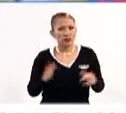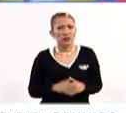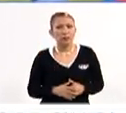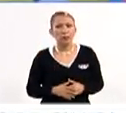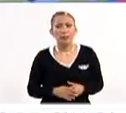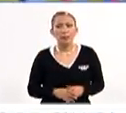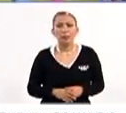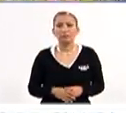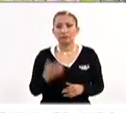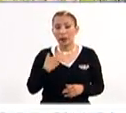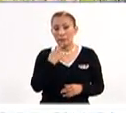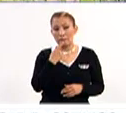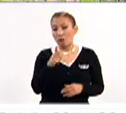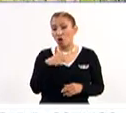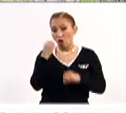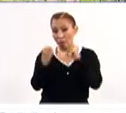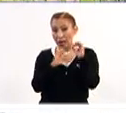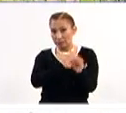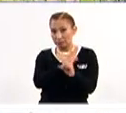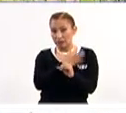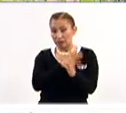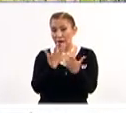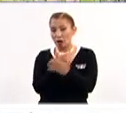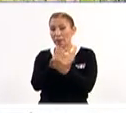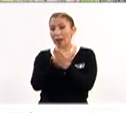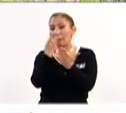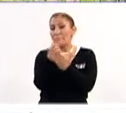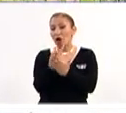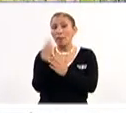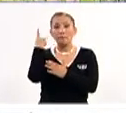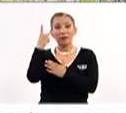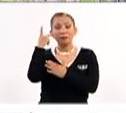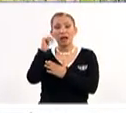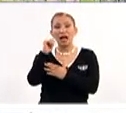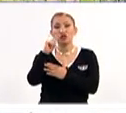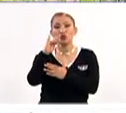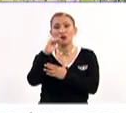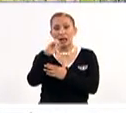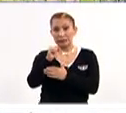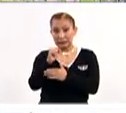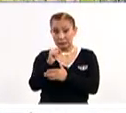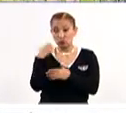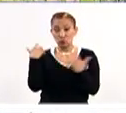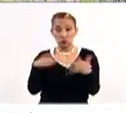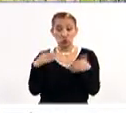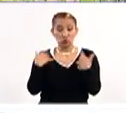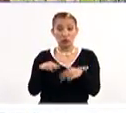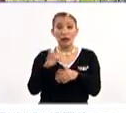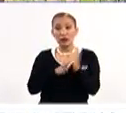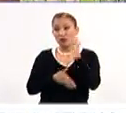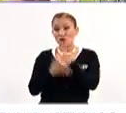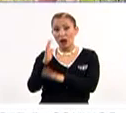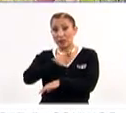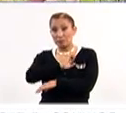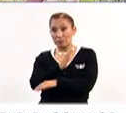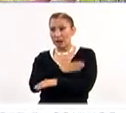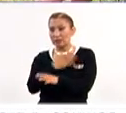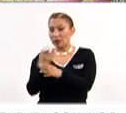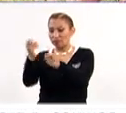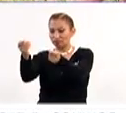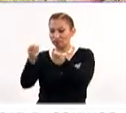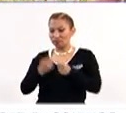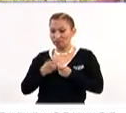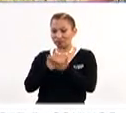Se mandó su obra a España, ganó el premio del príncipe de Asturias, si mal no recuerdo. Entonces se fue para allá, imagínate, recibiendo